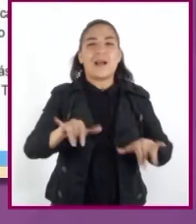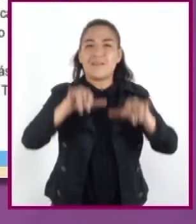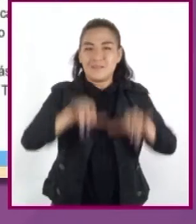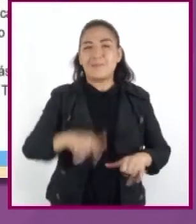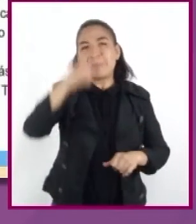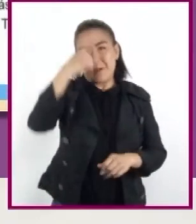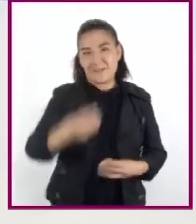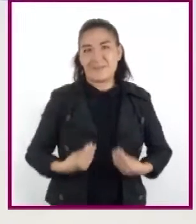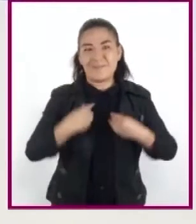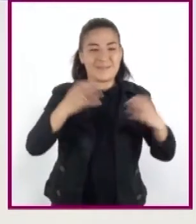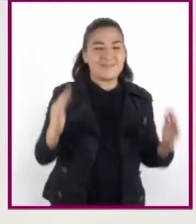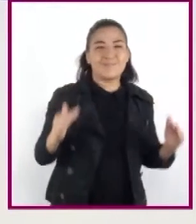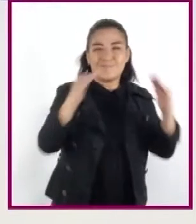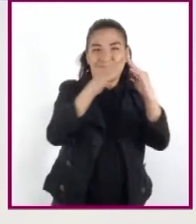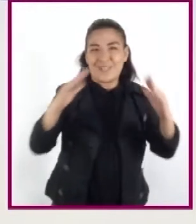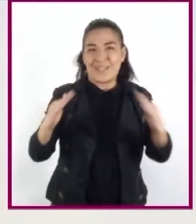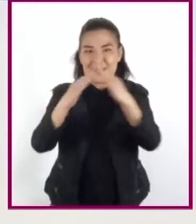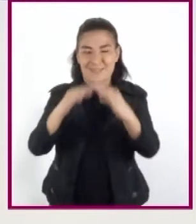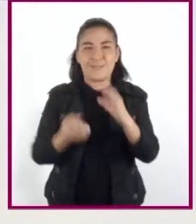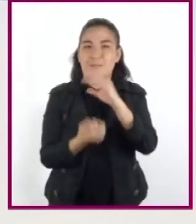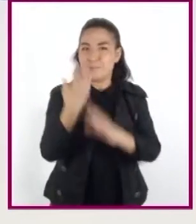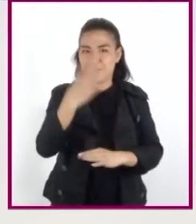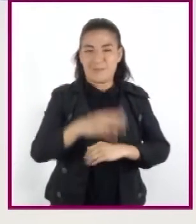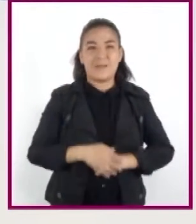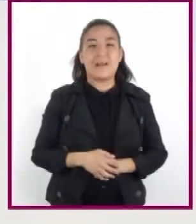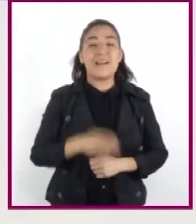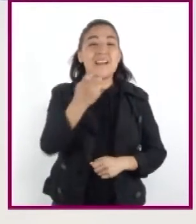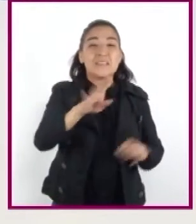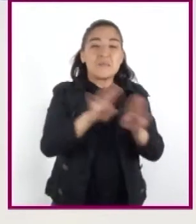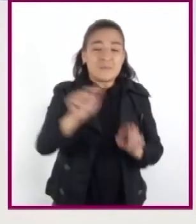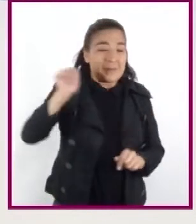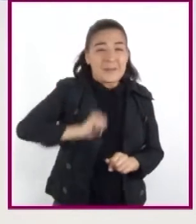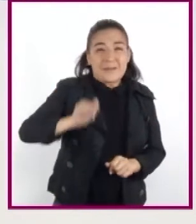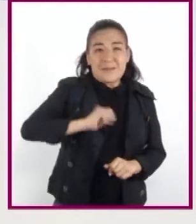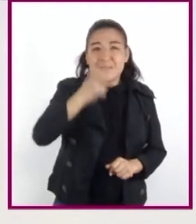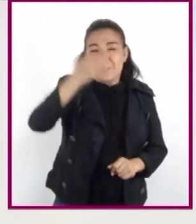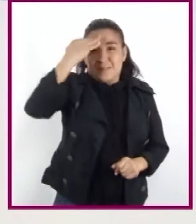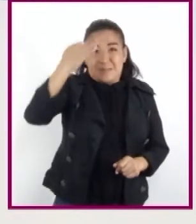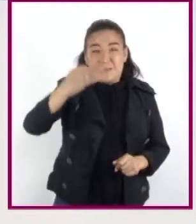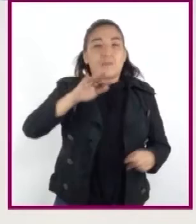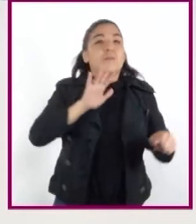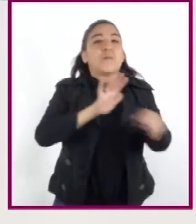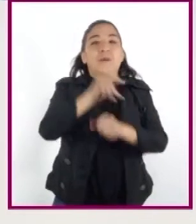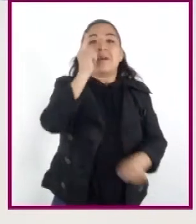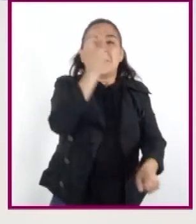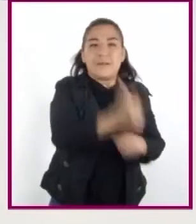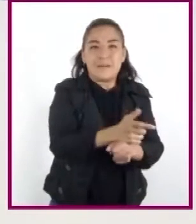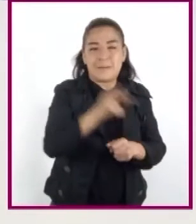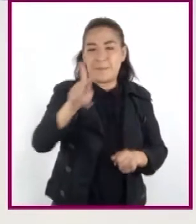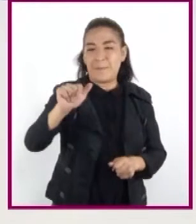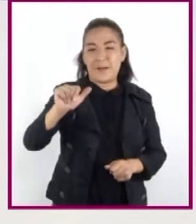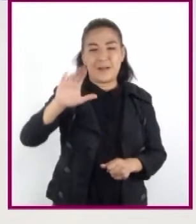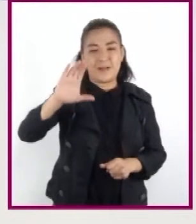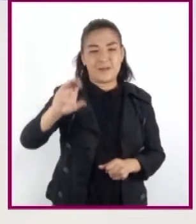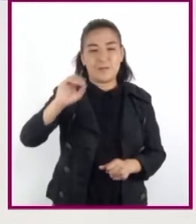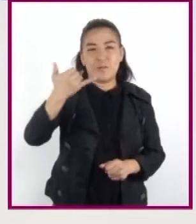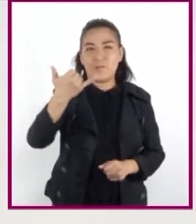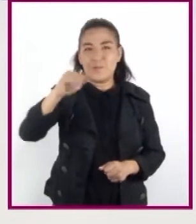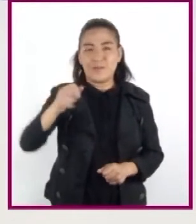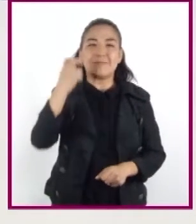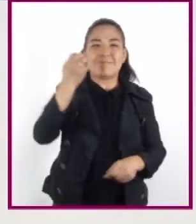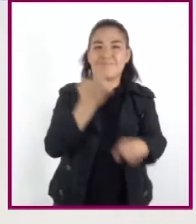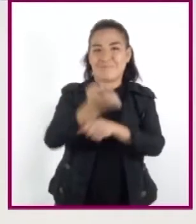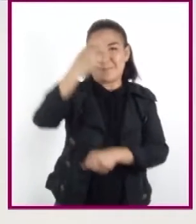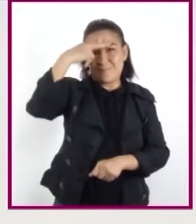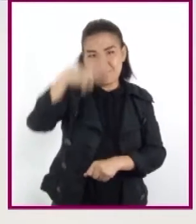de las primeras aldeas. Algunos de los restos más antiguos de este periodo se han localizado en Tlapacoya, en el actual Estado de